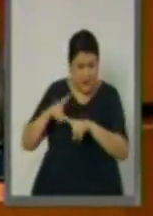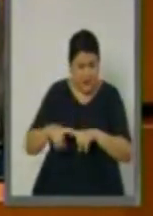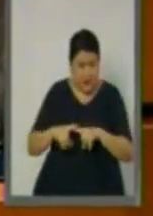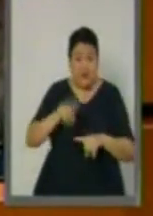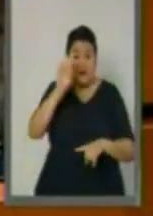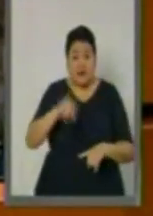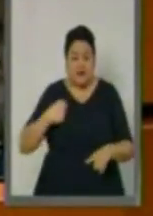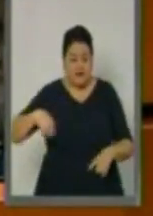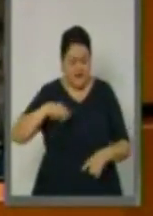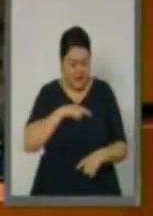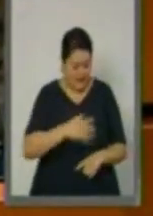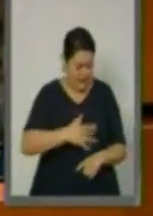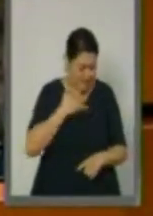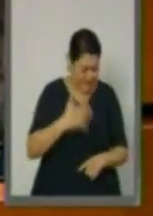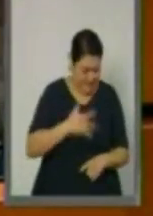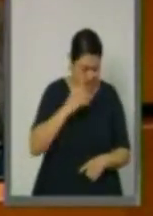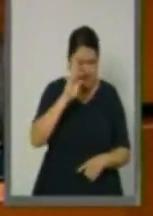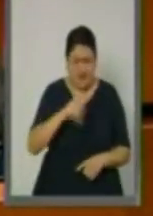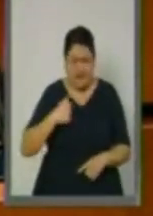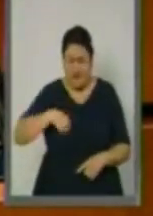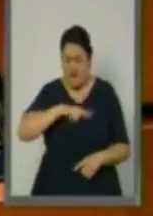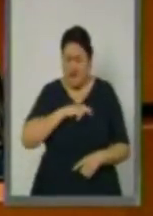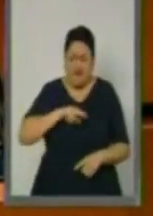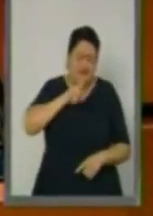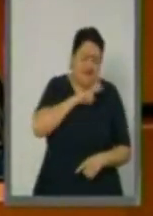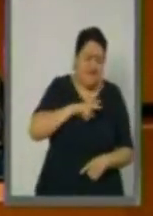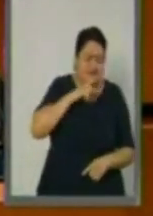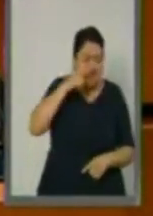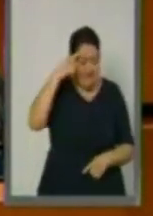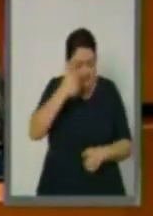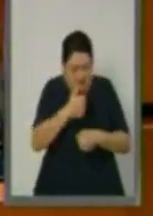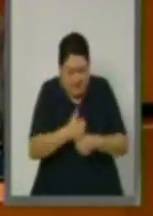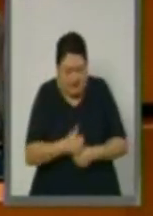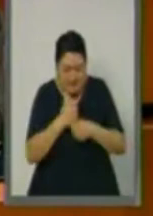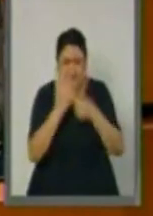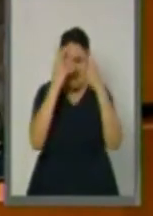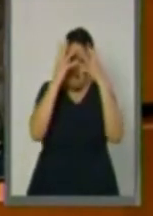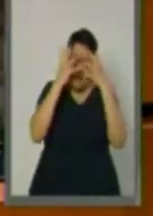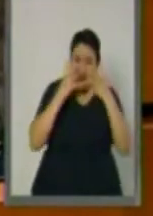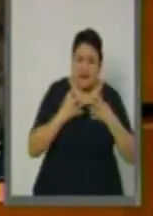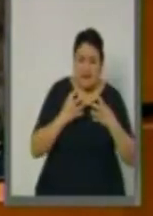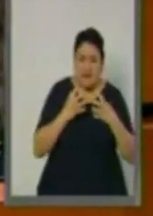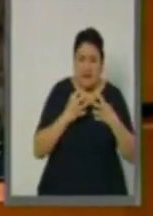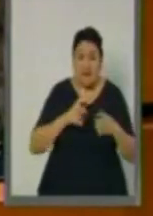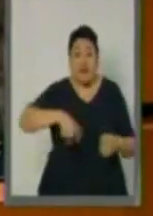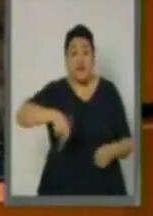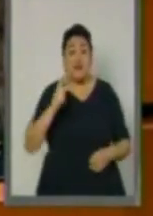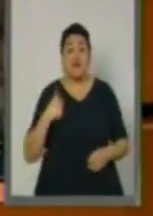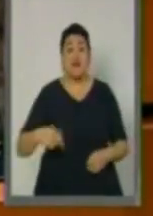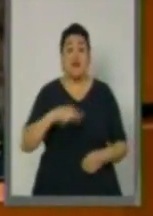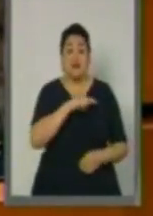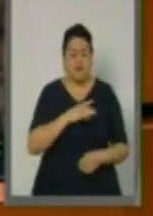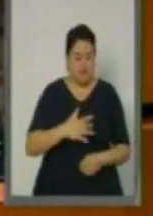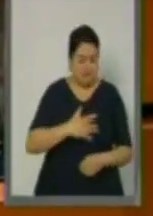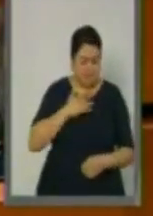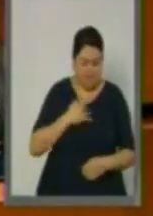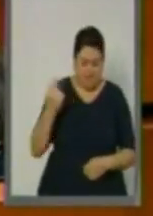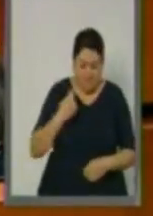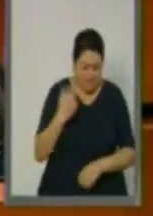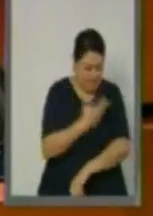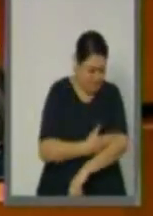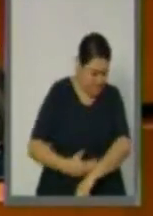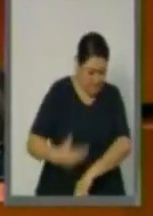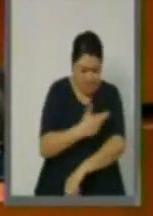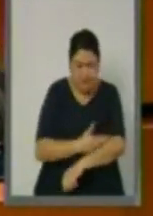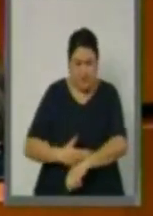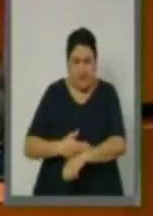latente y nos tienen lastimados y nos desespera, nos desalienta, pero que tenemos que tener un control y una medida a efectos de